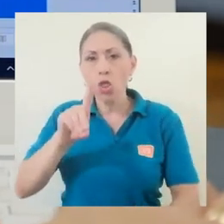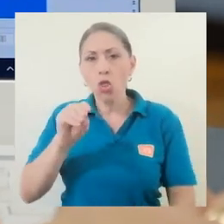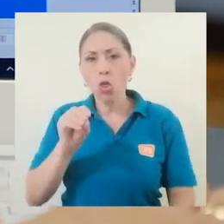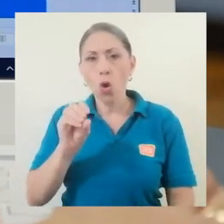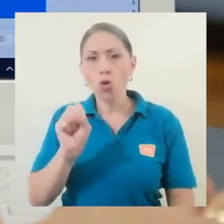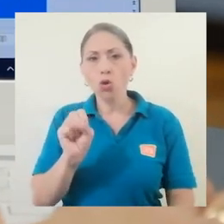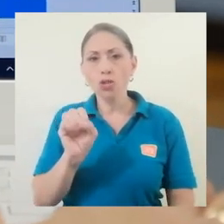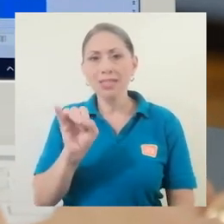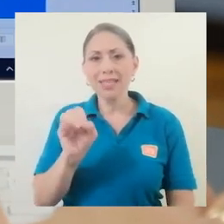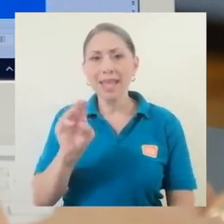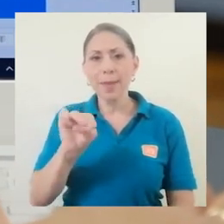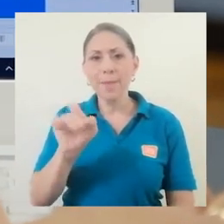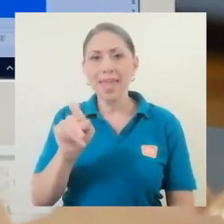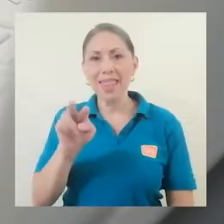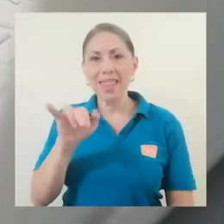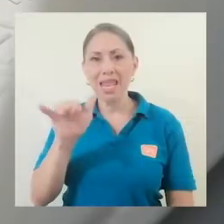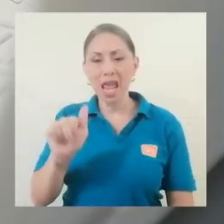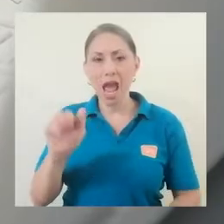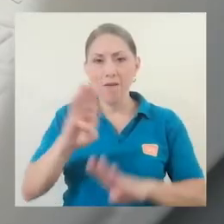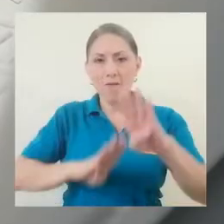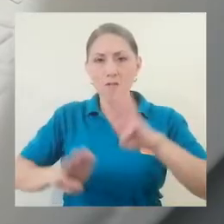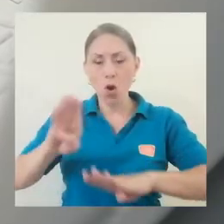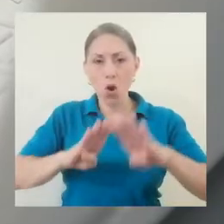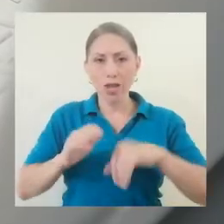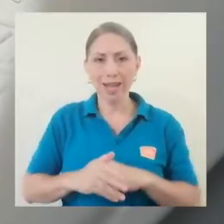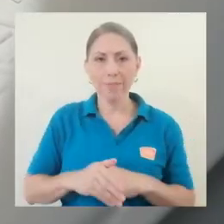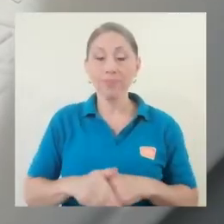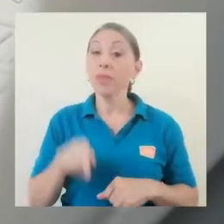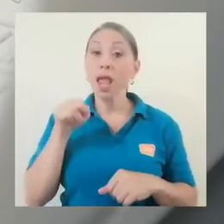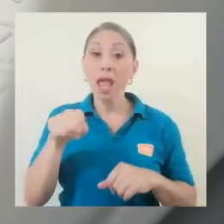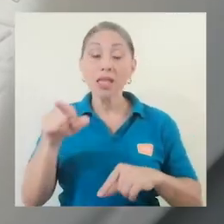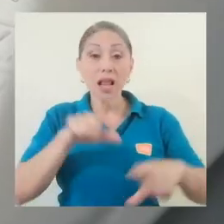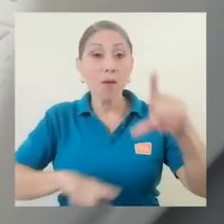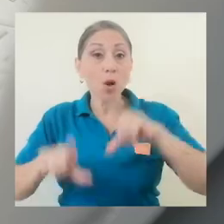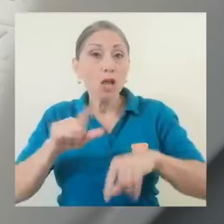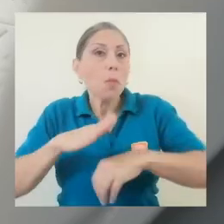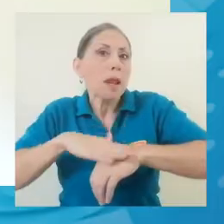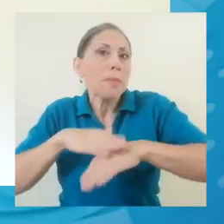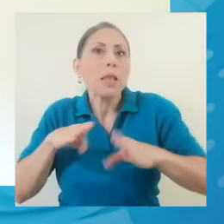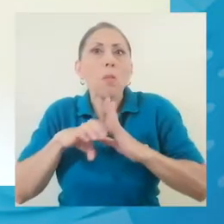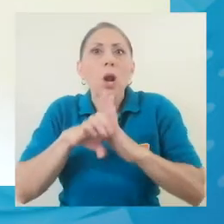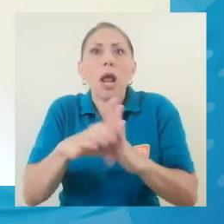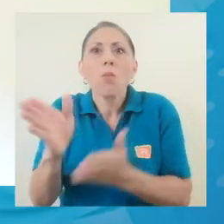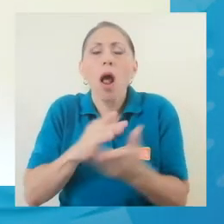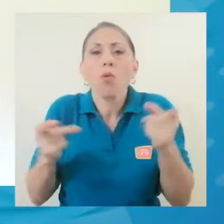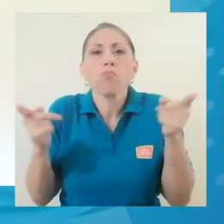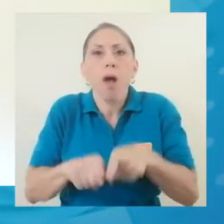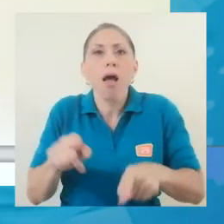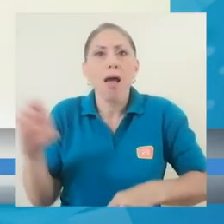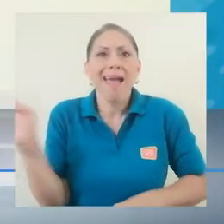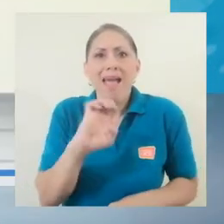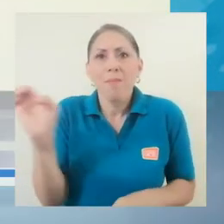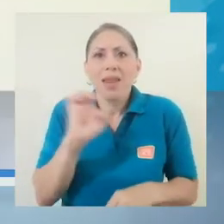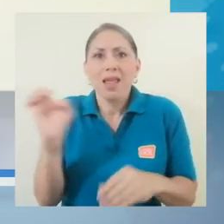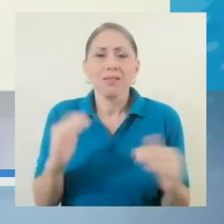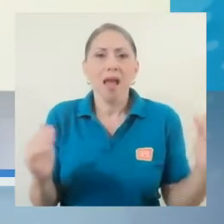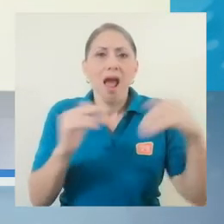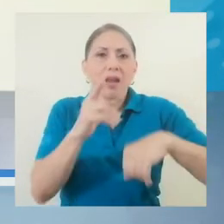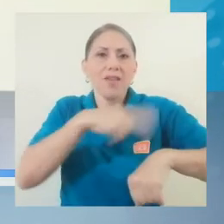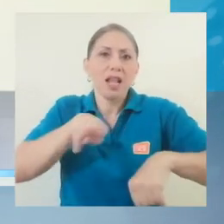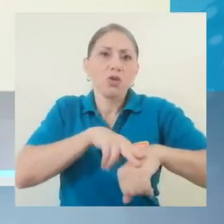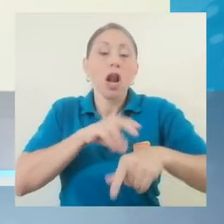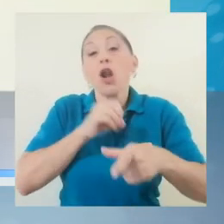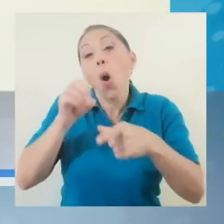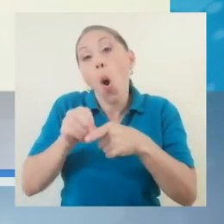de Dosimetría Biológica. Este laboratorio permite que si hay una emergencia a nivel nacional o a nivel